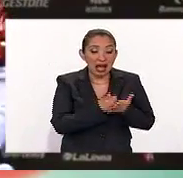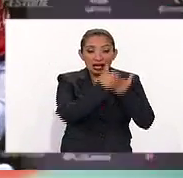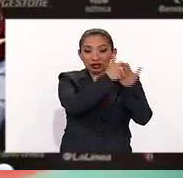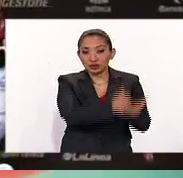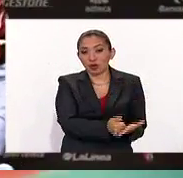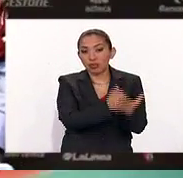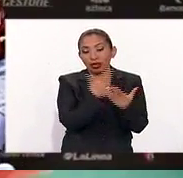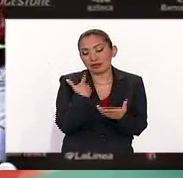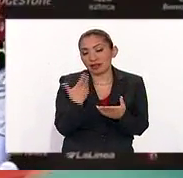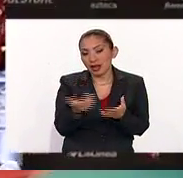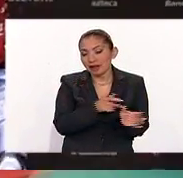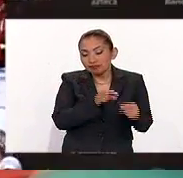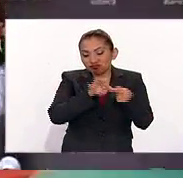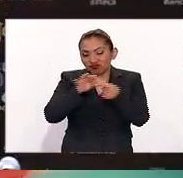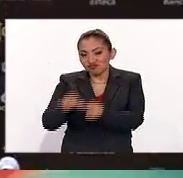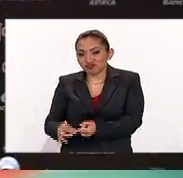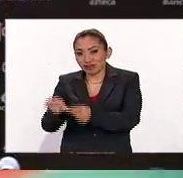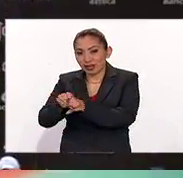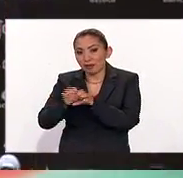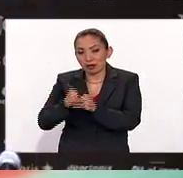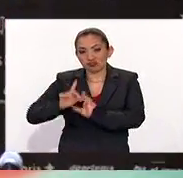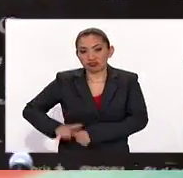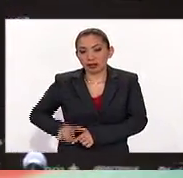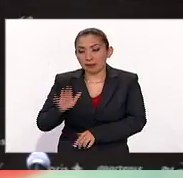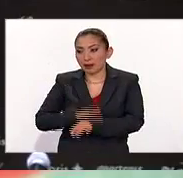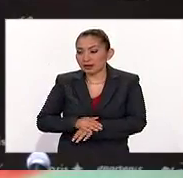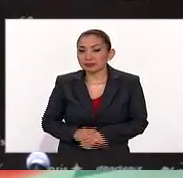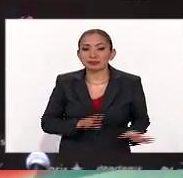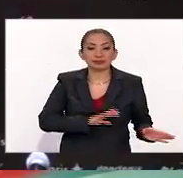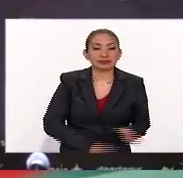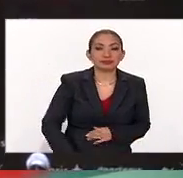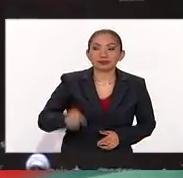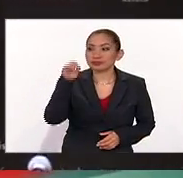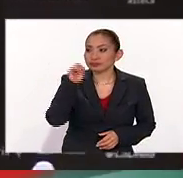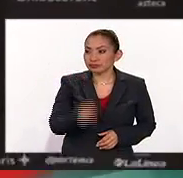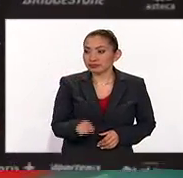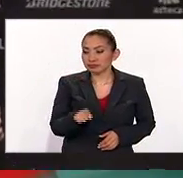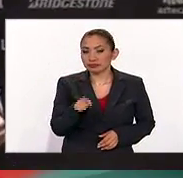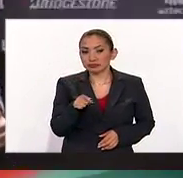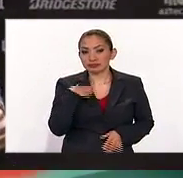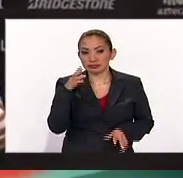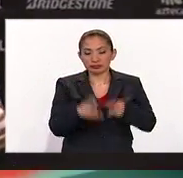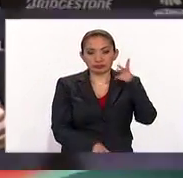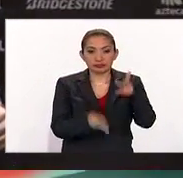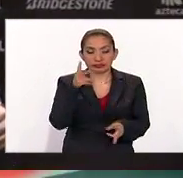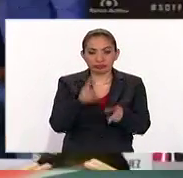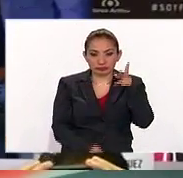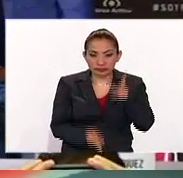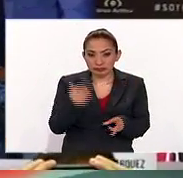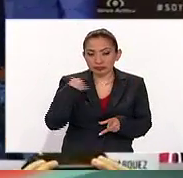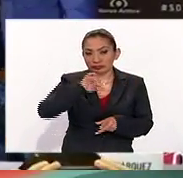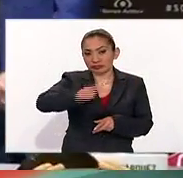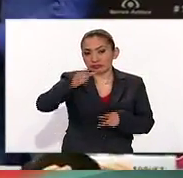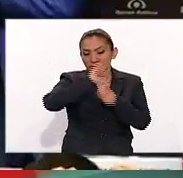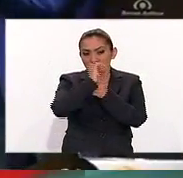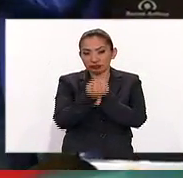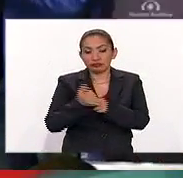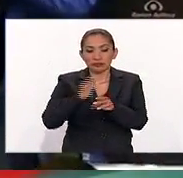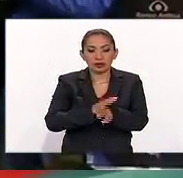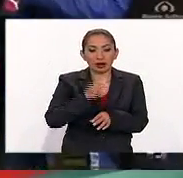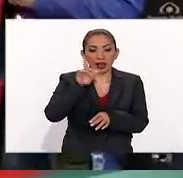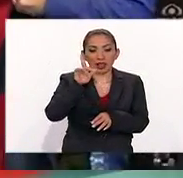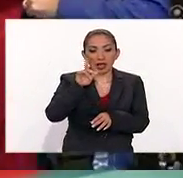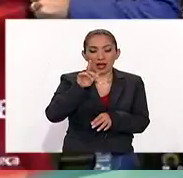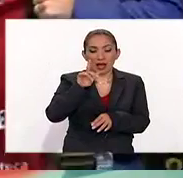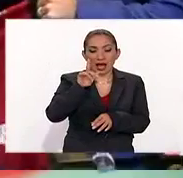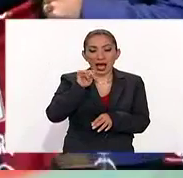la hazaña de guiar al equipo hacia un título más y bueno pues justamente también vamos a platicar de una situación con lo de Alan